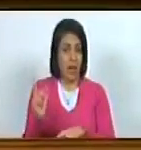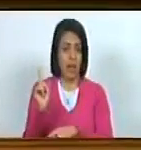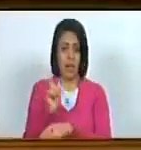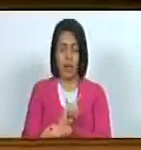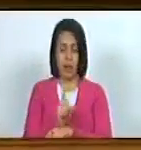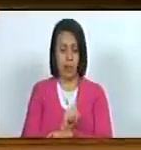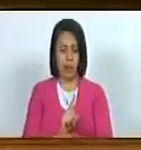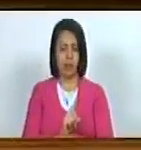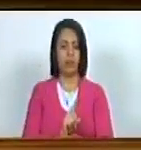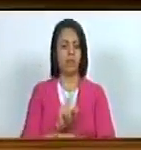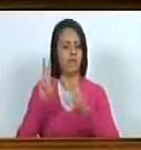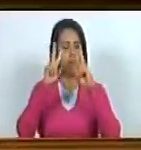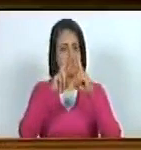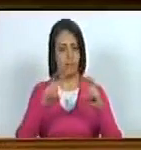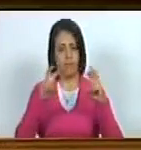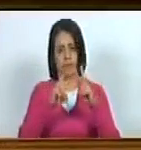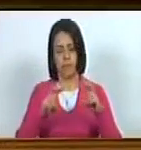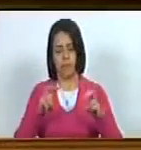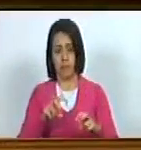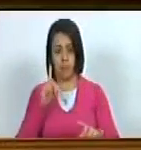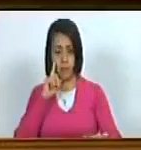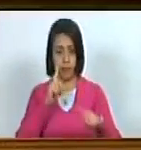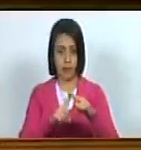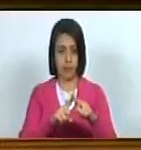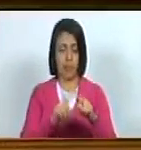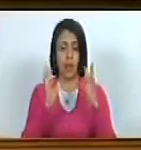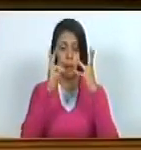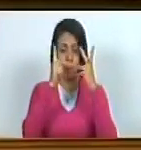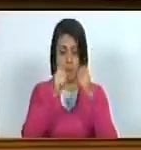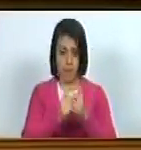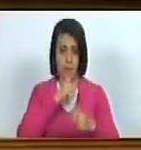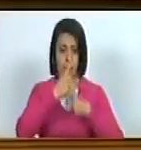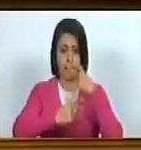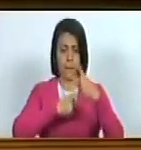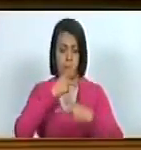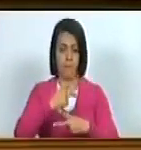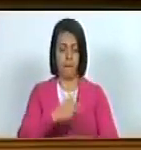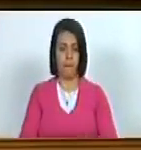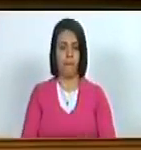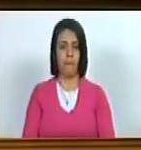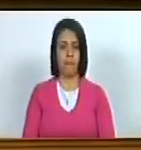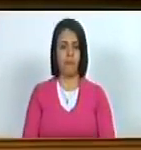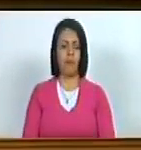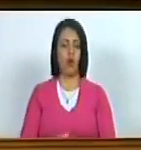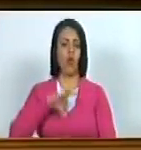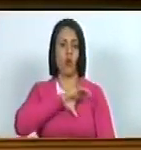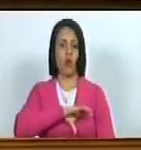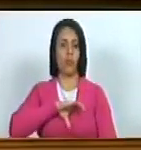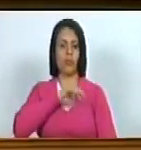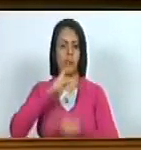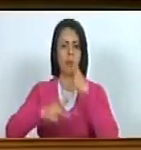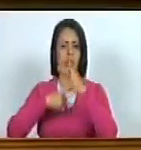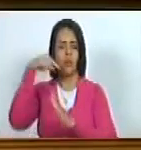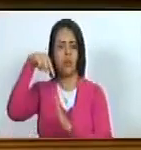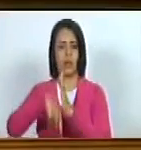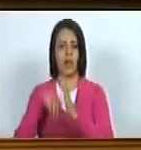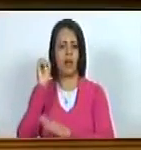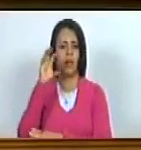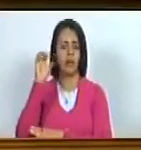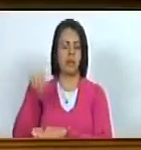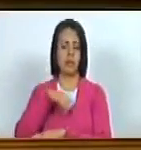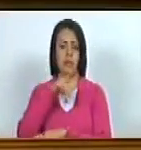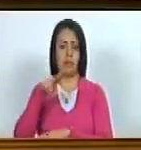una averiguación administrativa y política por parte de la comisión de política interior de la